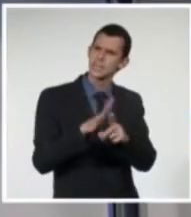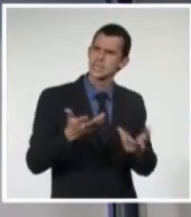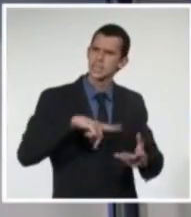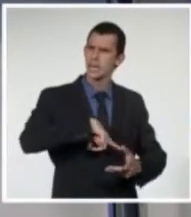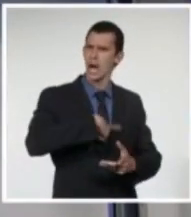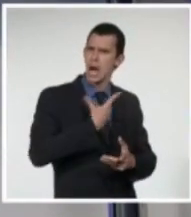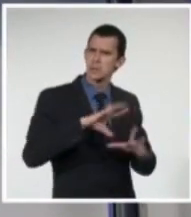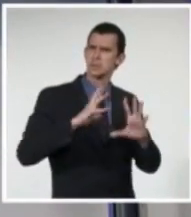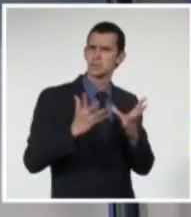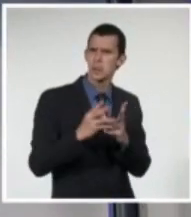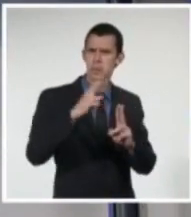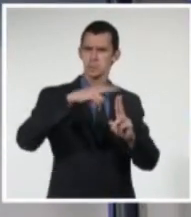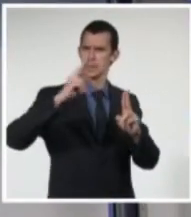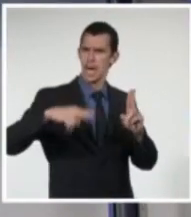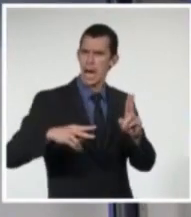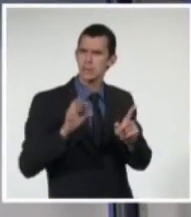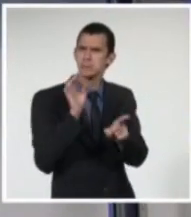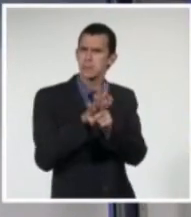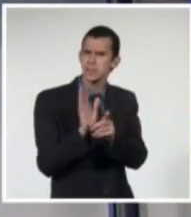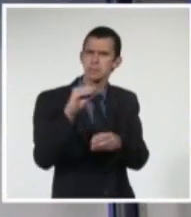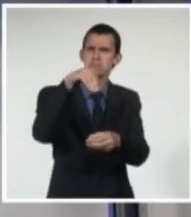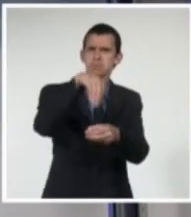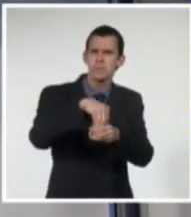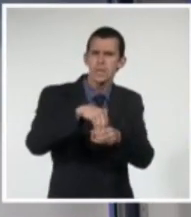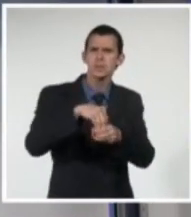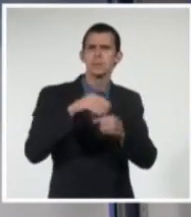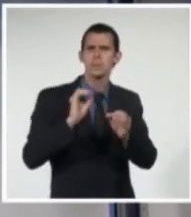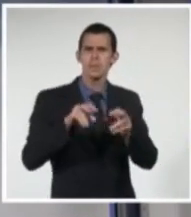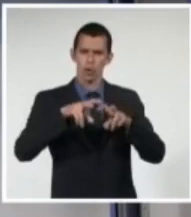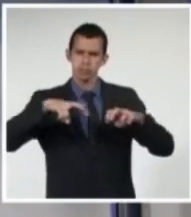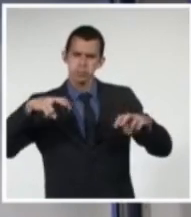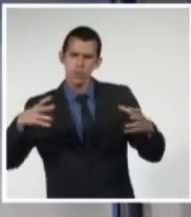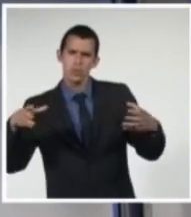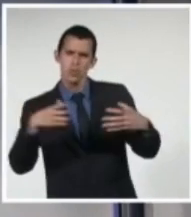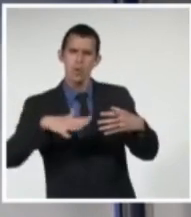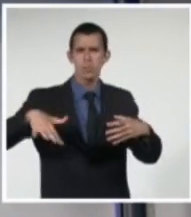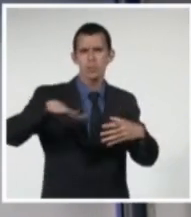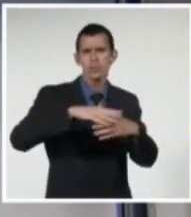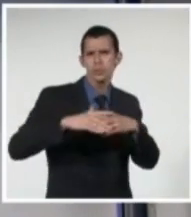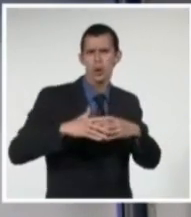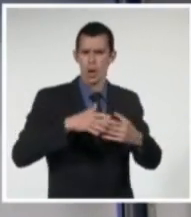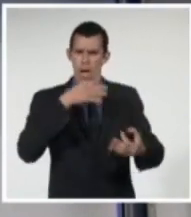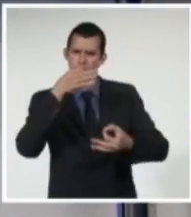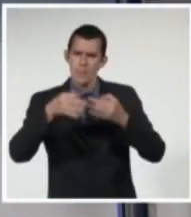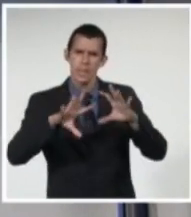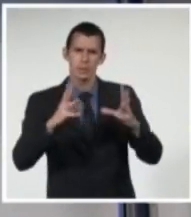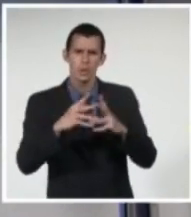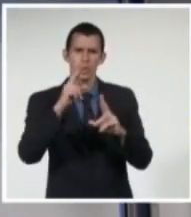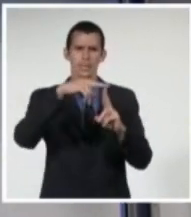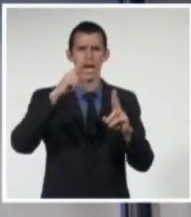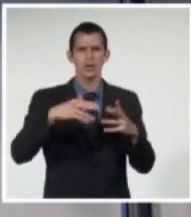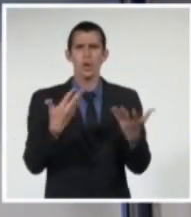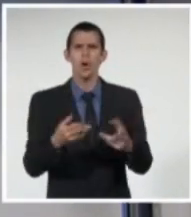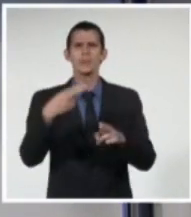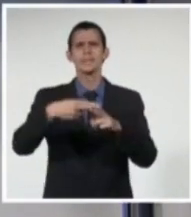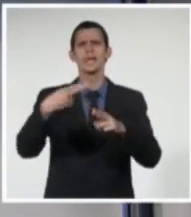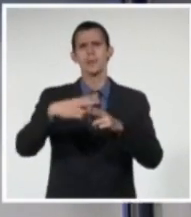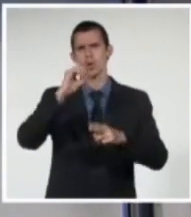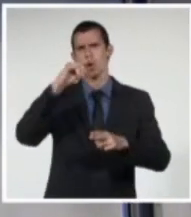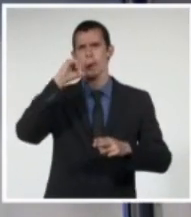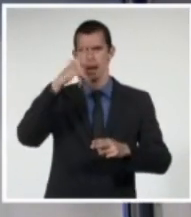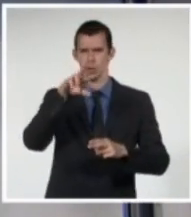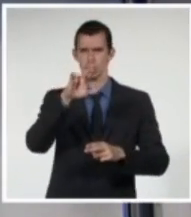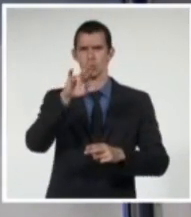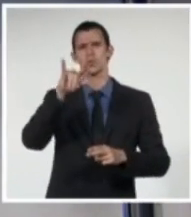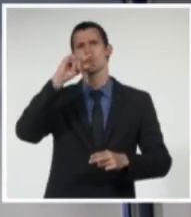integra al seminario de dramaturgia y a las brigadas Cobarrubias. Luego viaja a Alemania y conoce de cerca la experiencia del